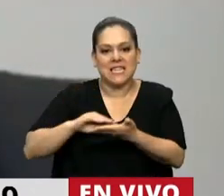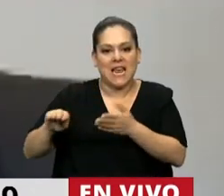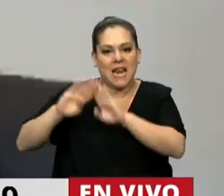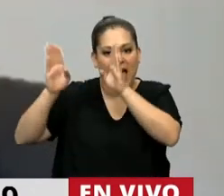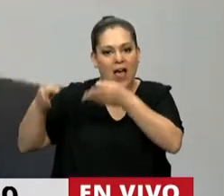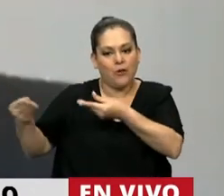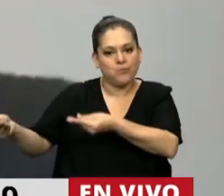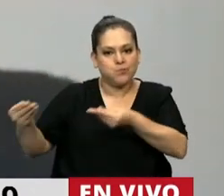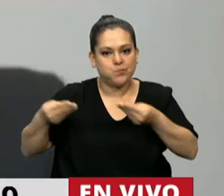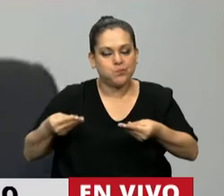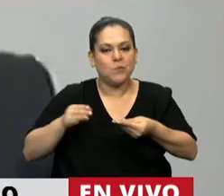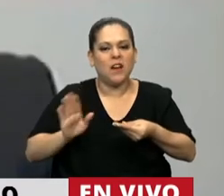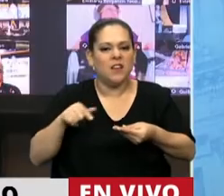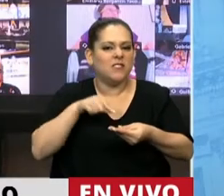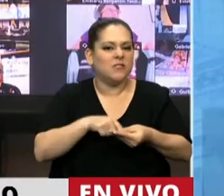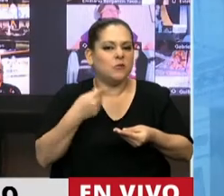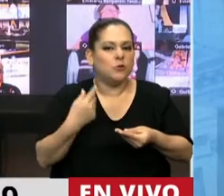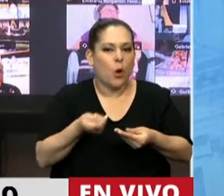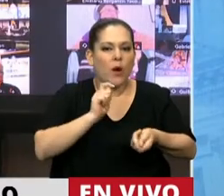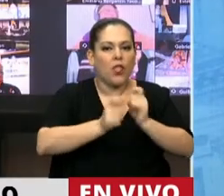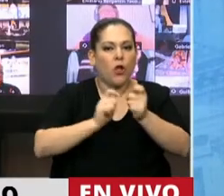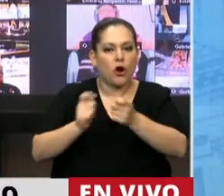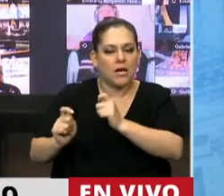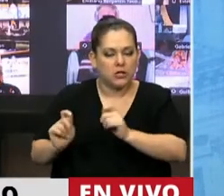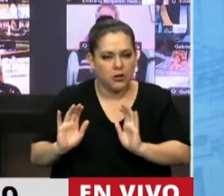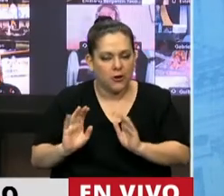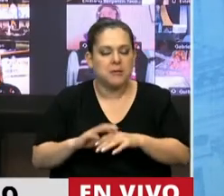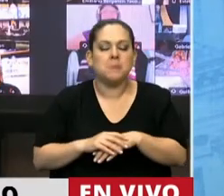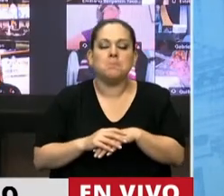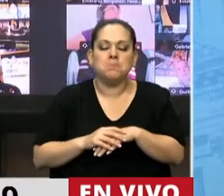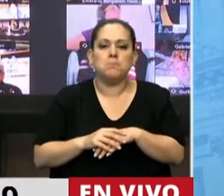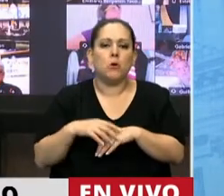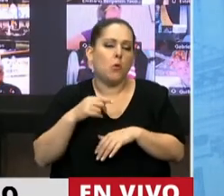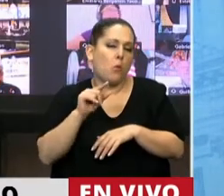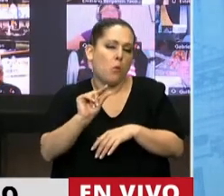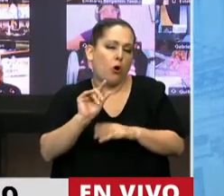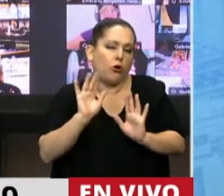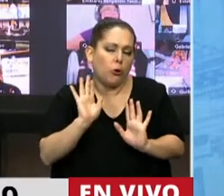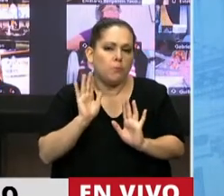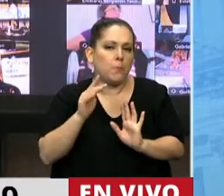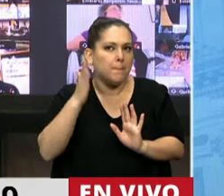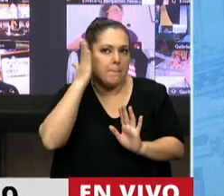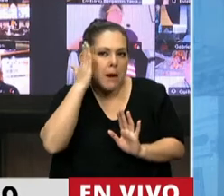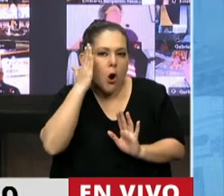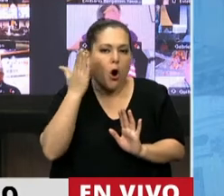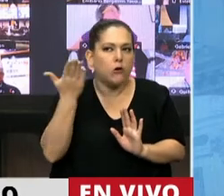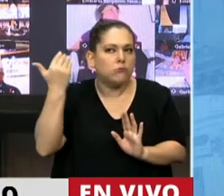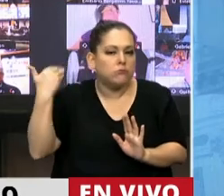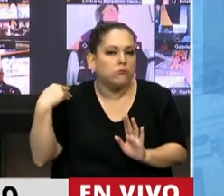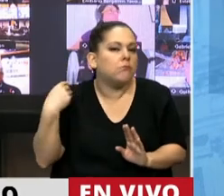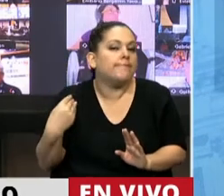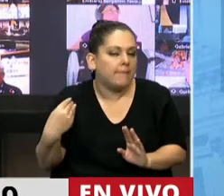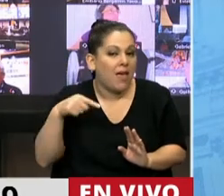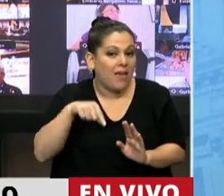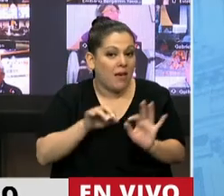que trata sobre las donaciones inoficiosas. Mire, señor presidente, para hacer un poco de memoria de esto, esto es un proyecto